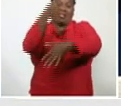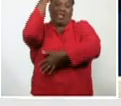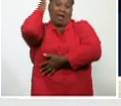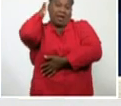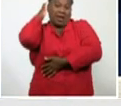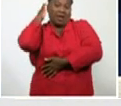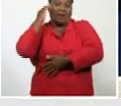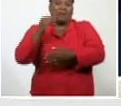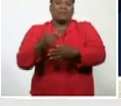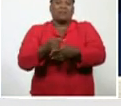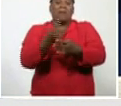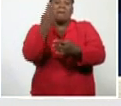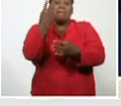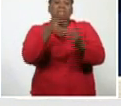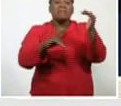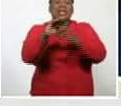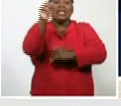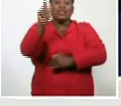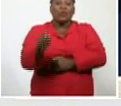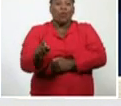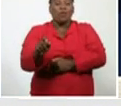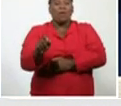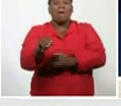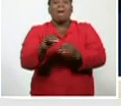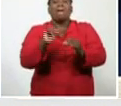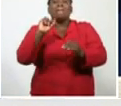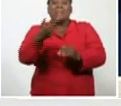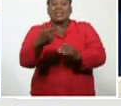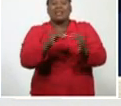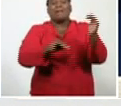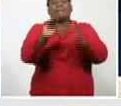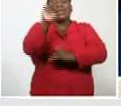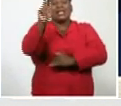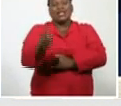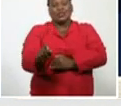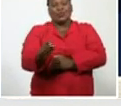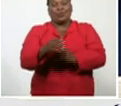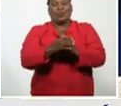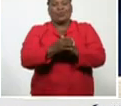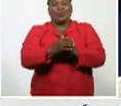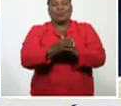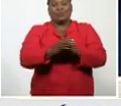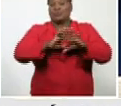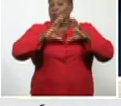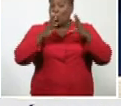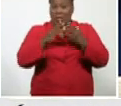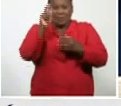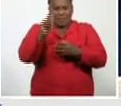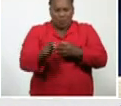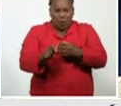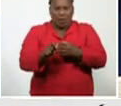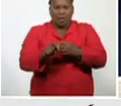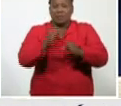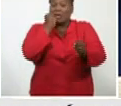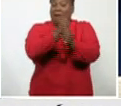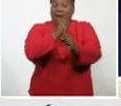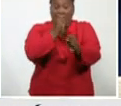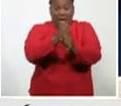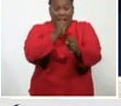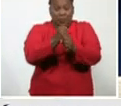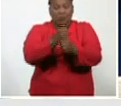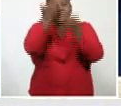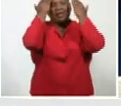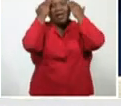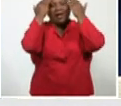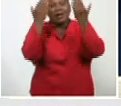primer ministro, viceprimeros ministros, y ministros, en todos los organismos, entonces, una vez más, agradecido,